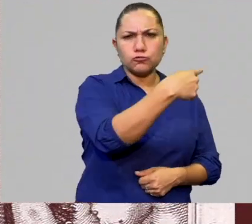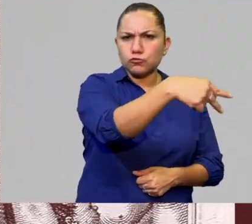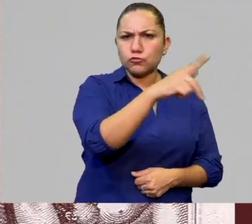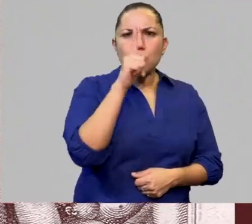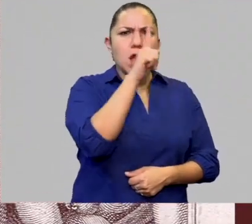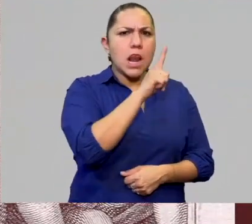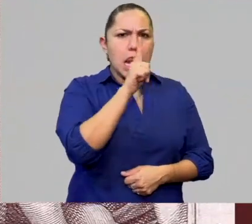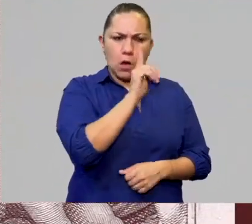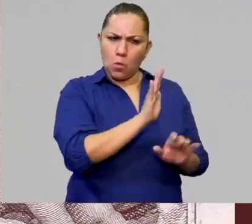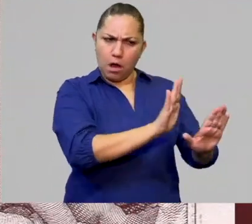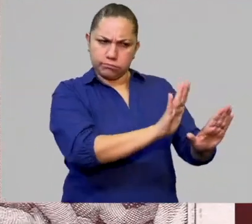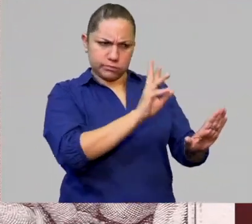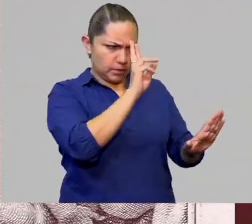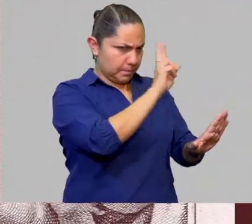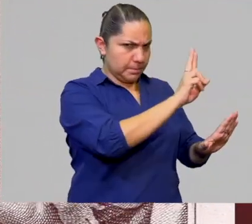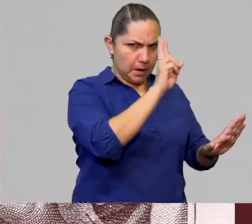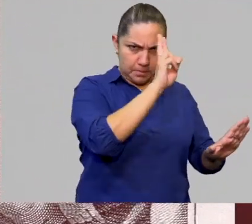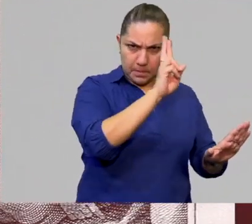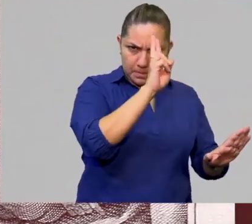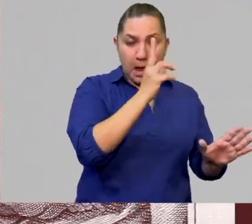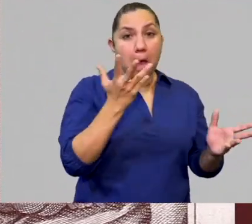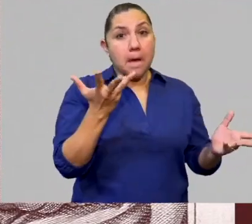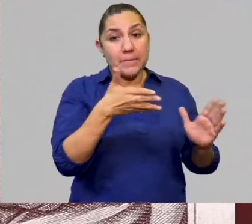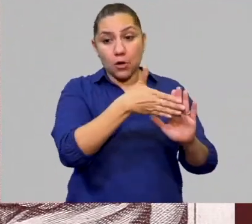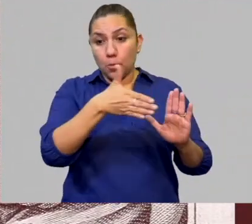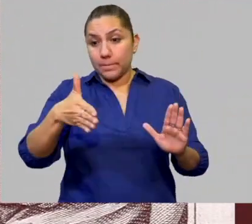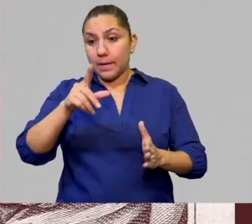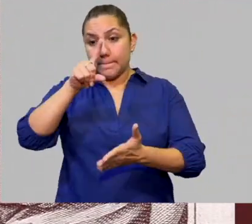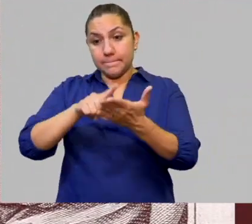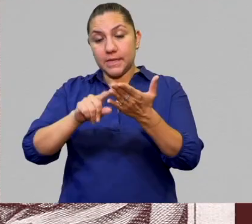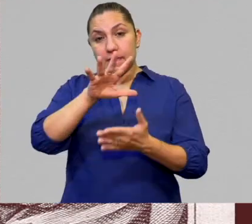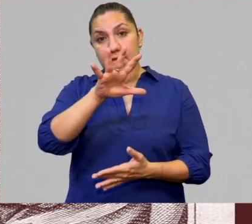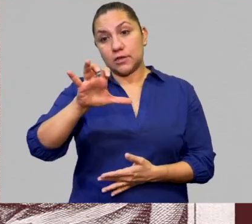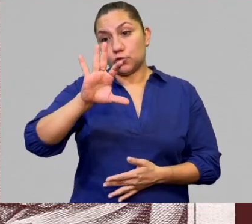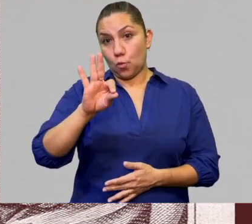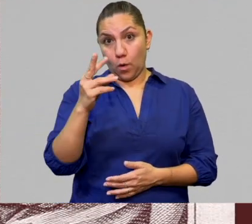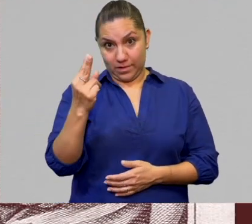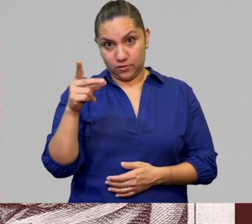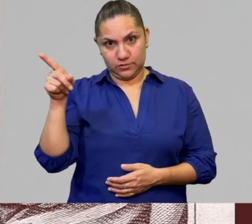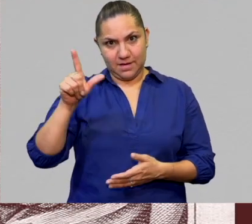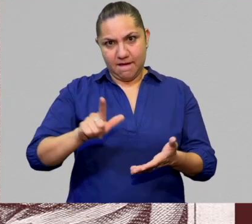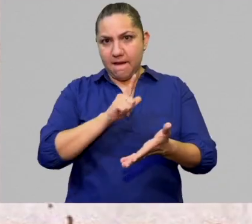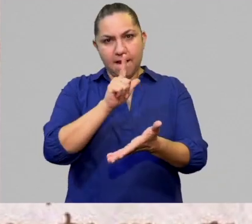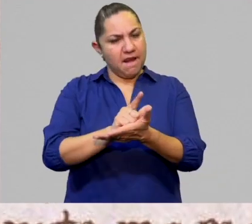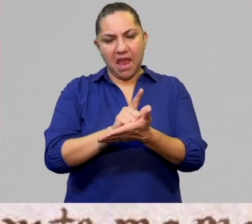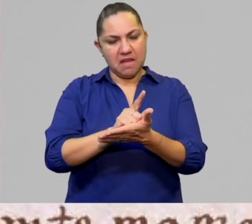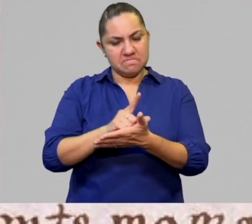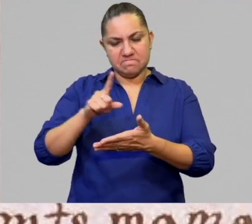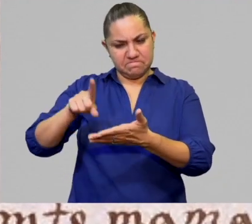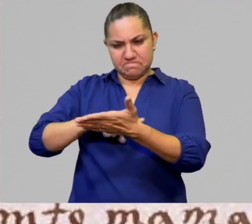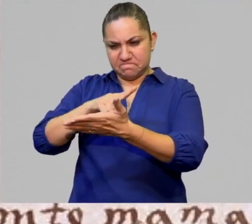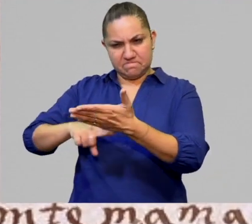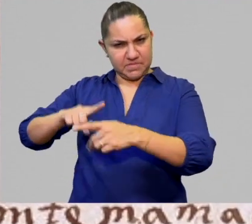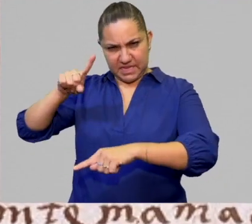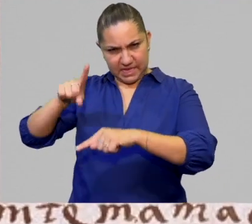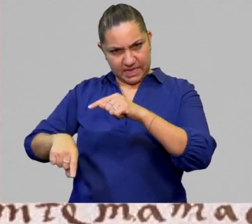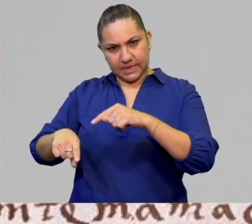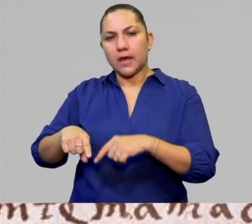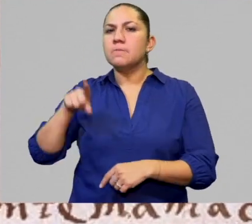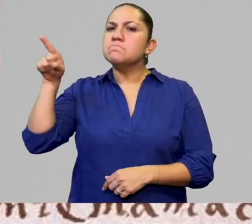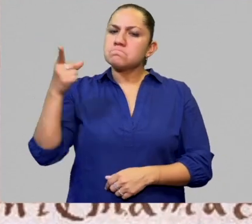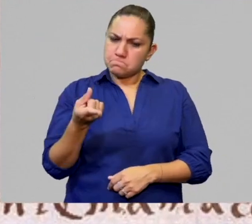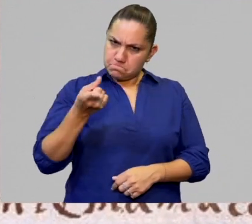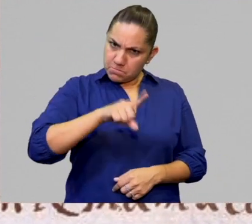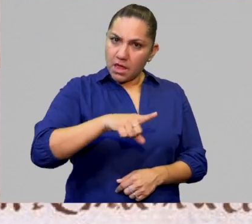y territorios invadidos por la corona española, en 1542 esa ley fue derogada al